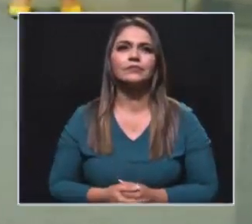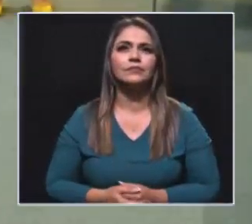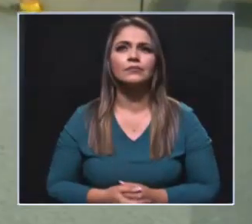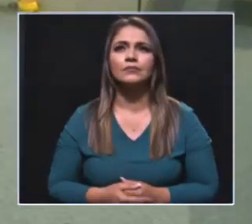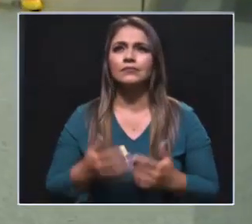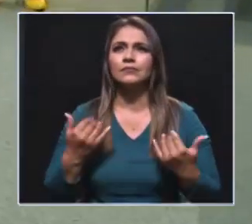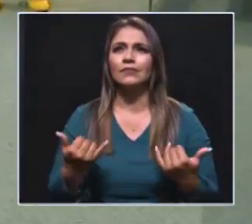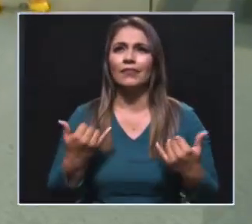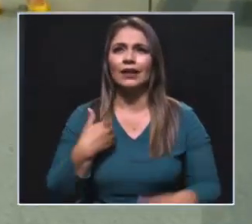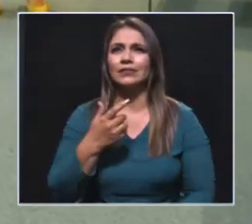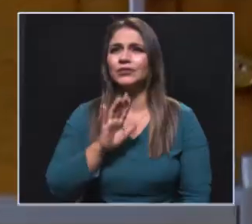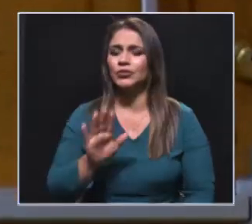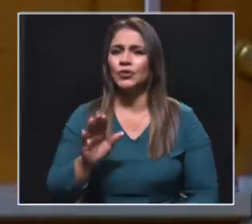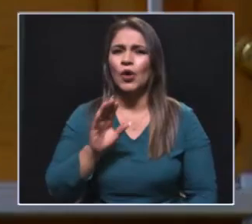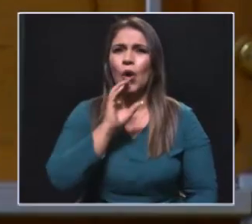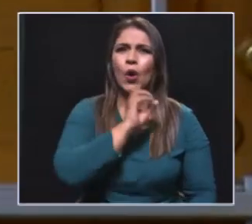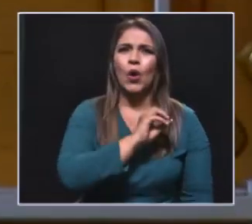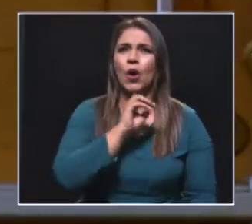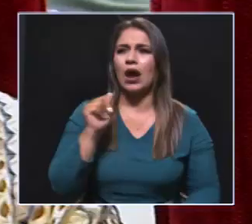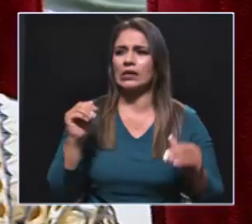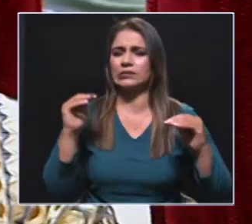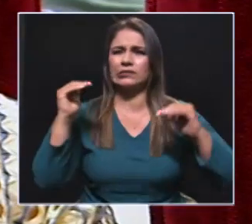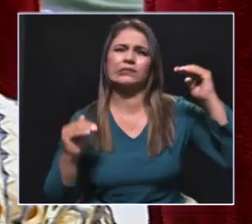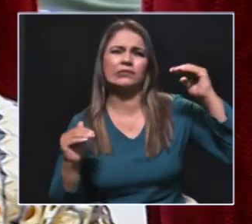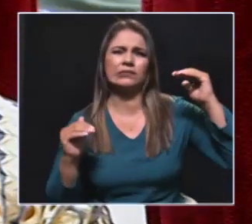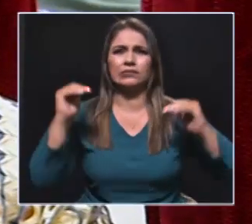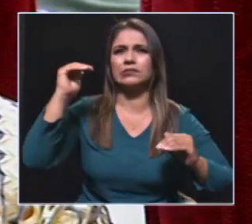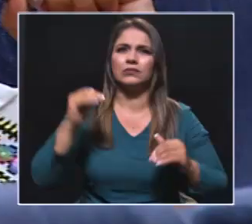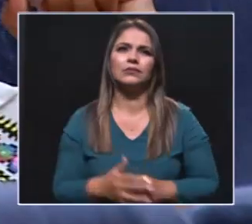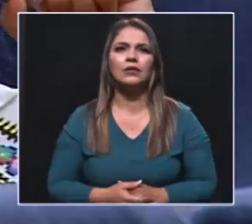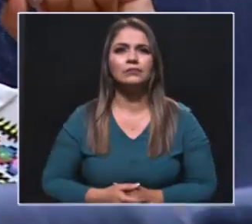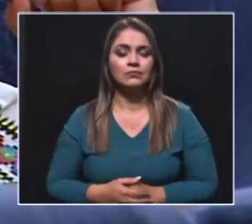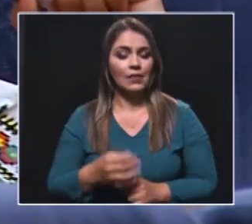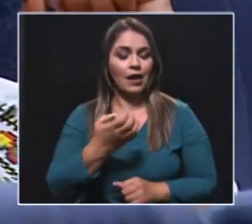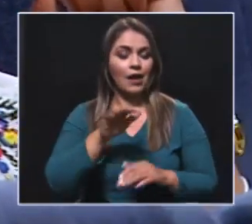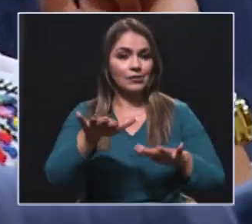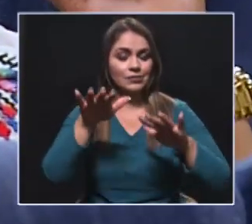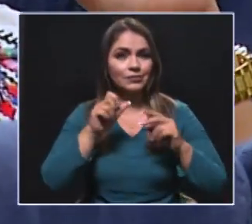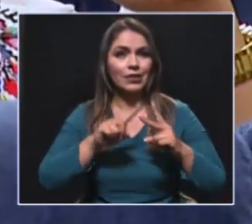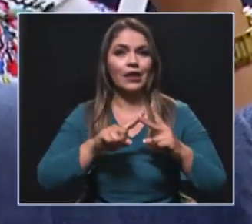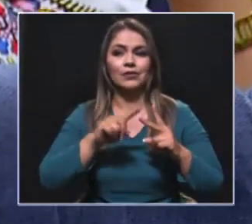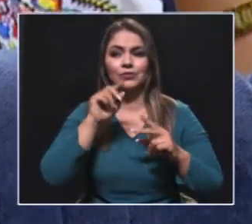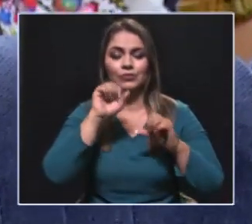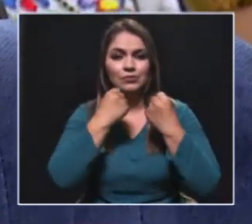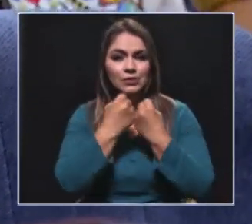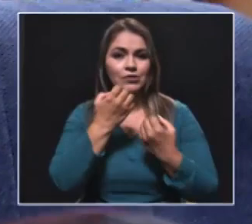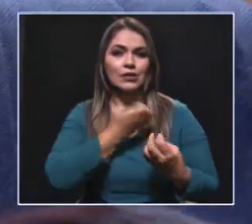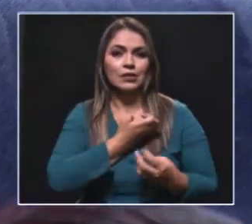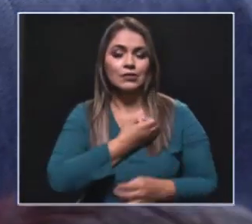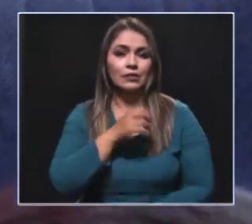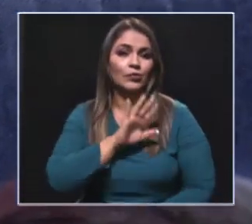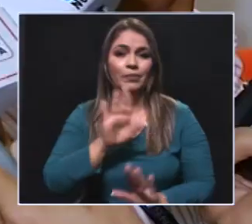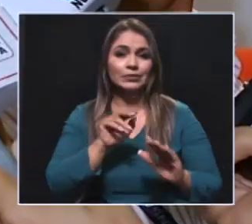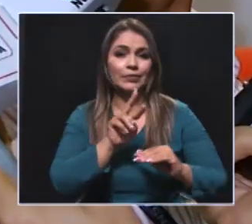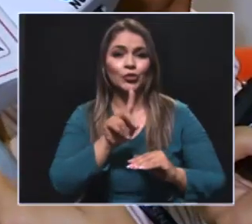las brechas de representación en cargos de elección popular, que entre asamblea, consejos y alcaldías no supera el 21%. Ha sido